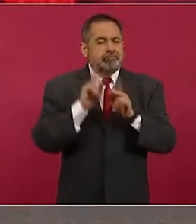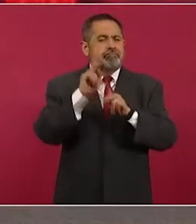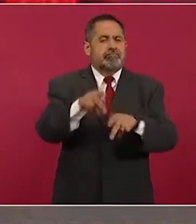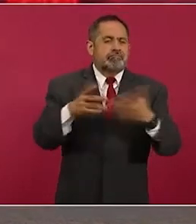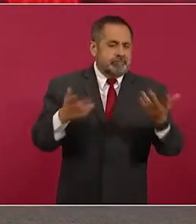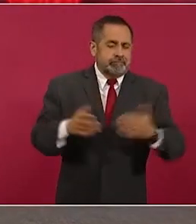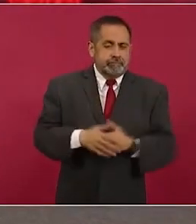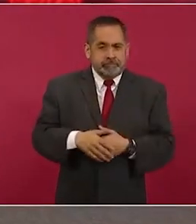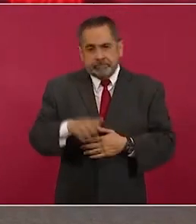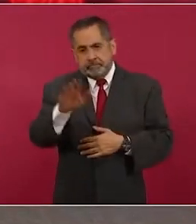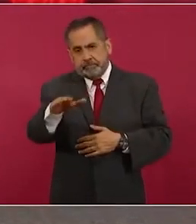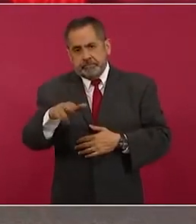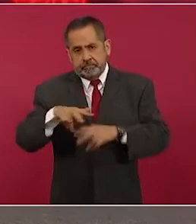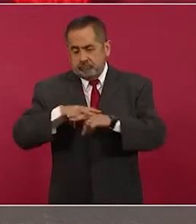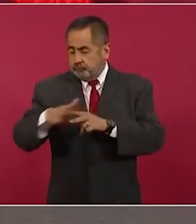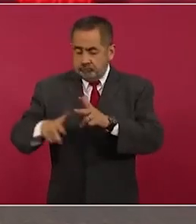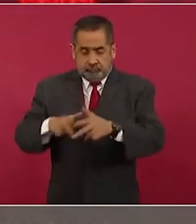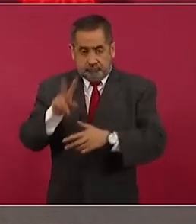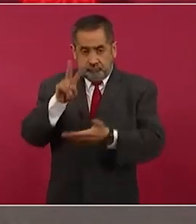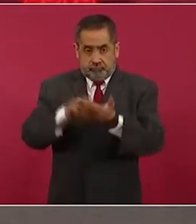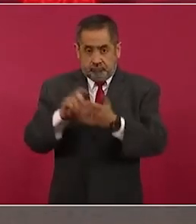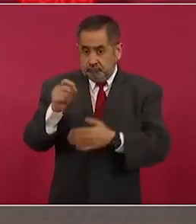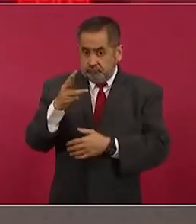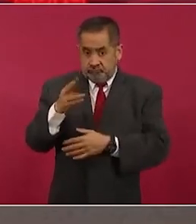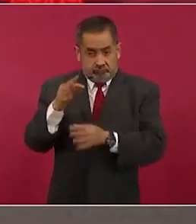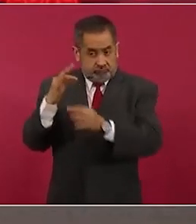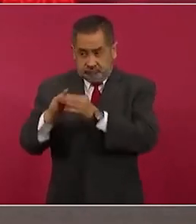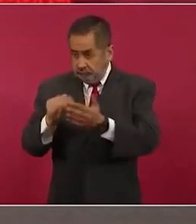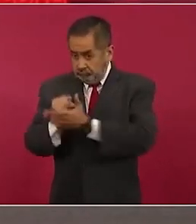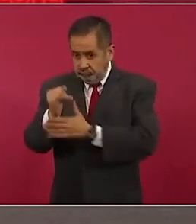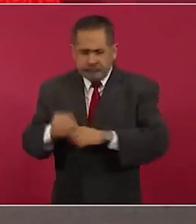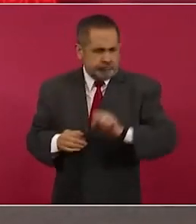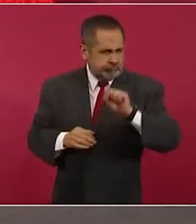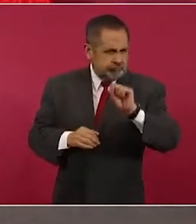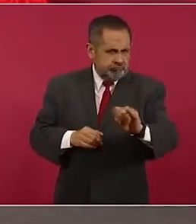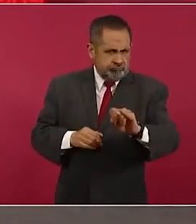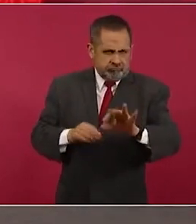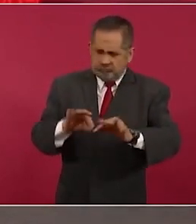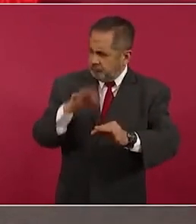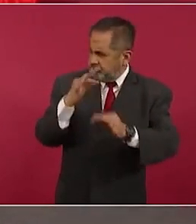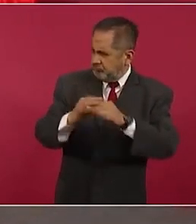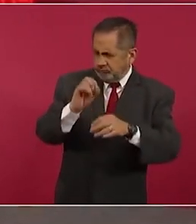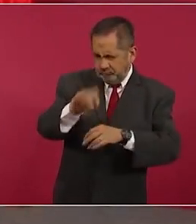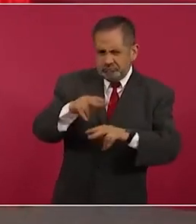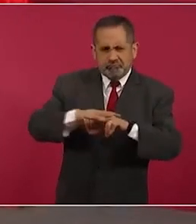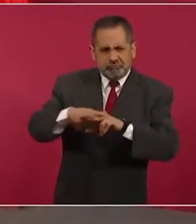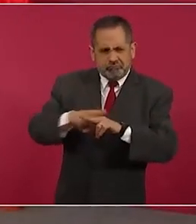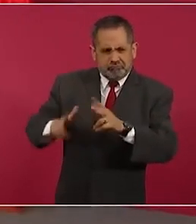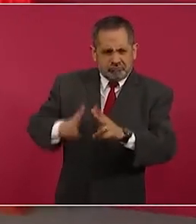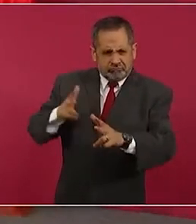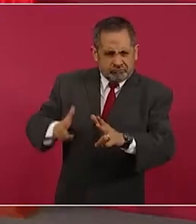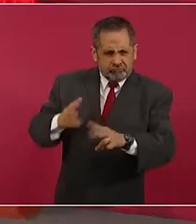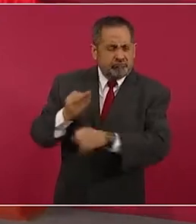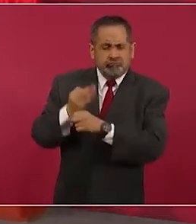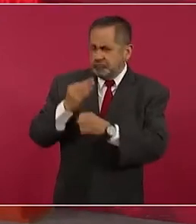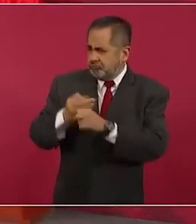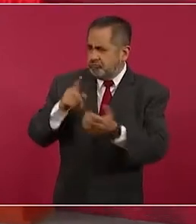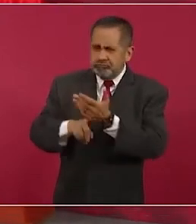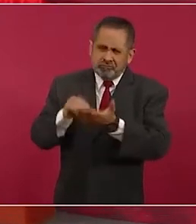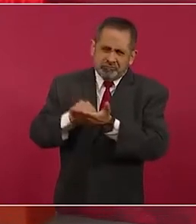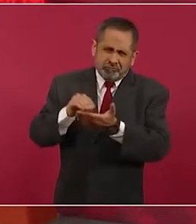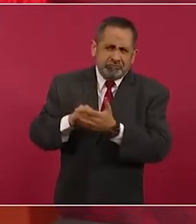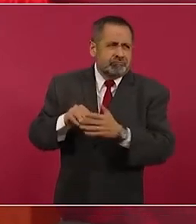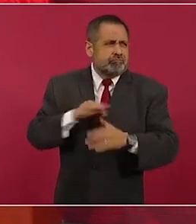finales del 2023. Sí, sí, sí, y además están trabajando pues como